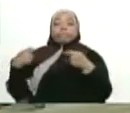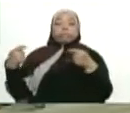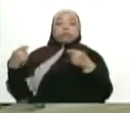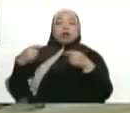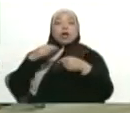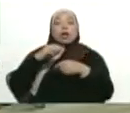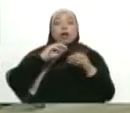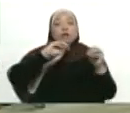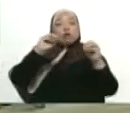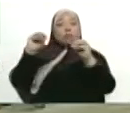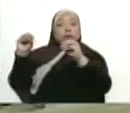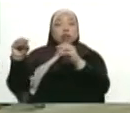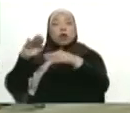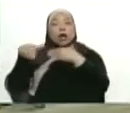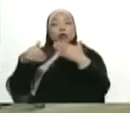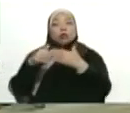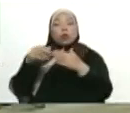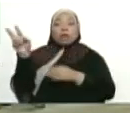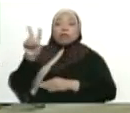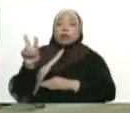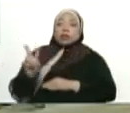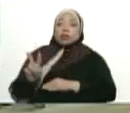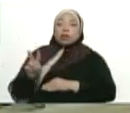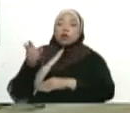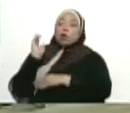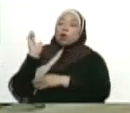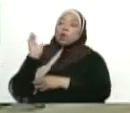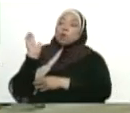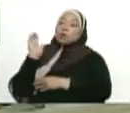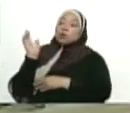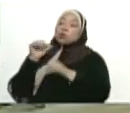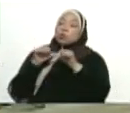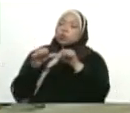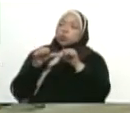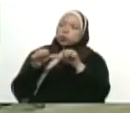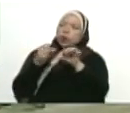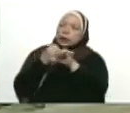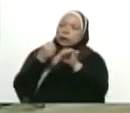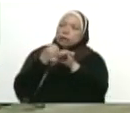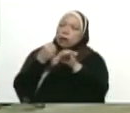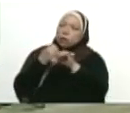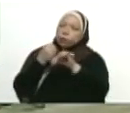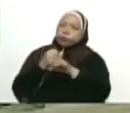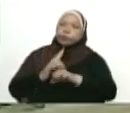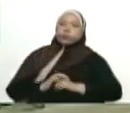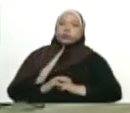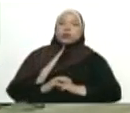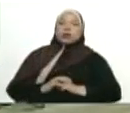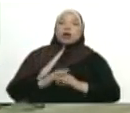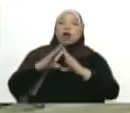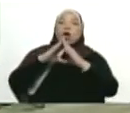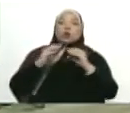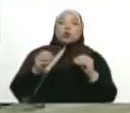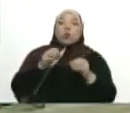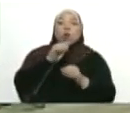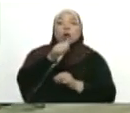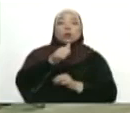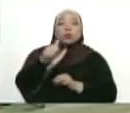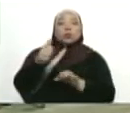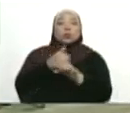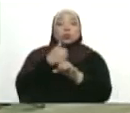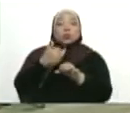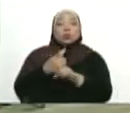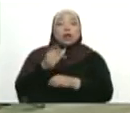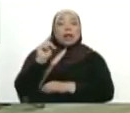al país que este comité se declara en sesión permanente de trabajo para cumplir con todas y cada una de